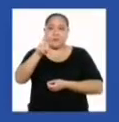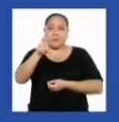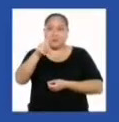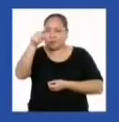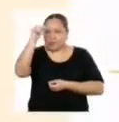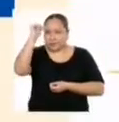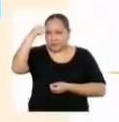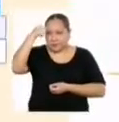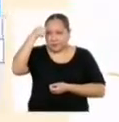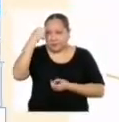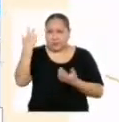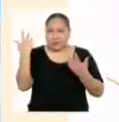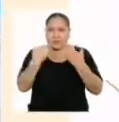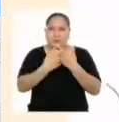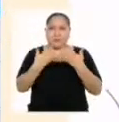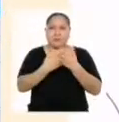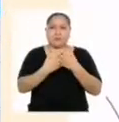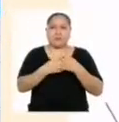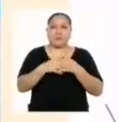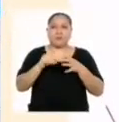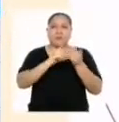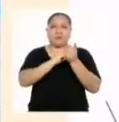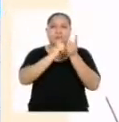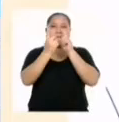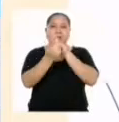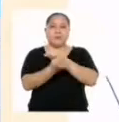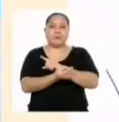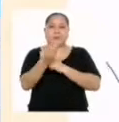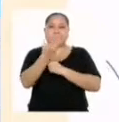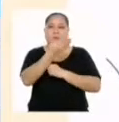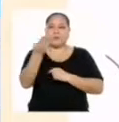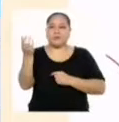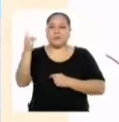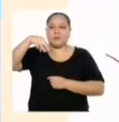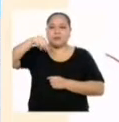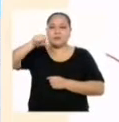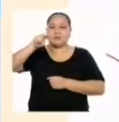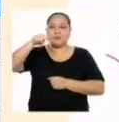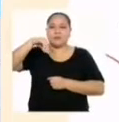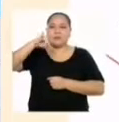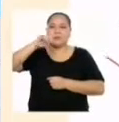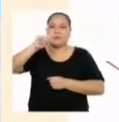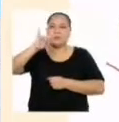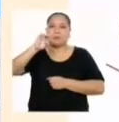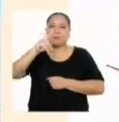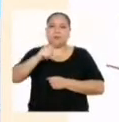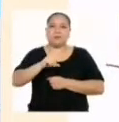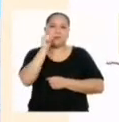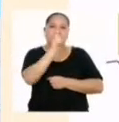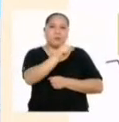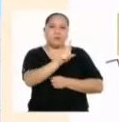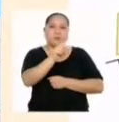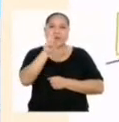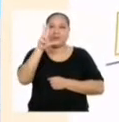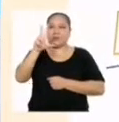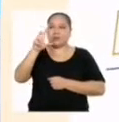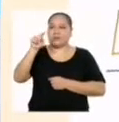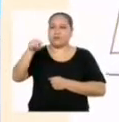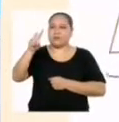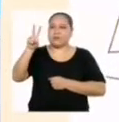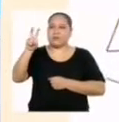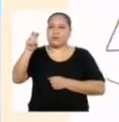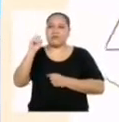¿Lo recuerdan? Relacionamos la variación entre las magnitudes. ¡Claro! Un tarro de leche es a 3